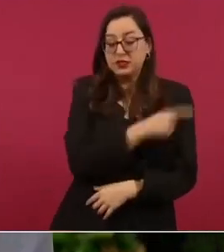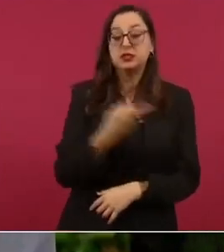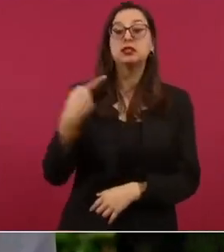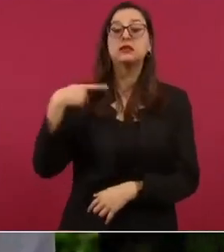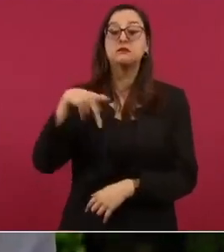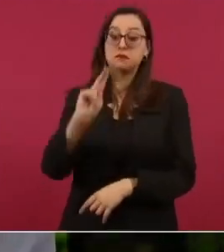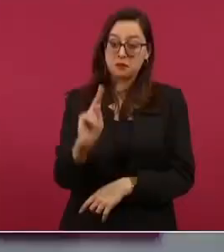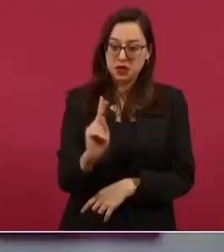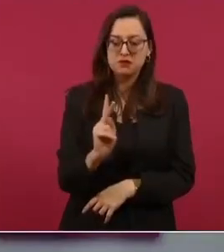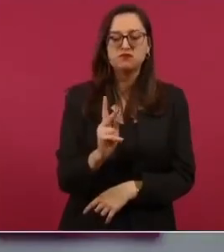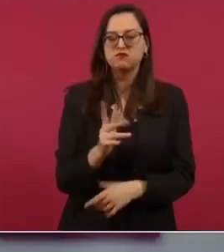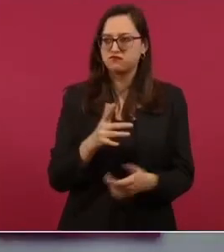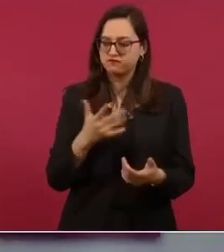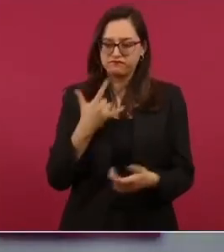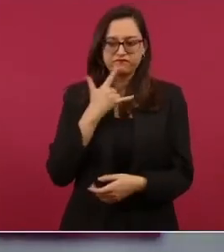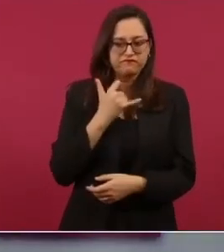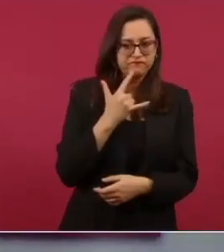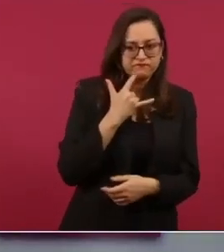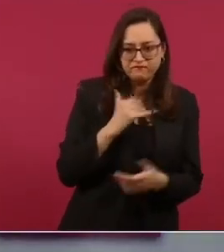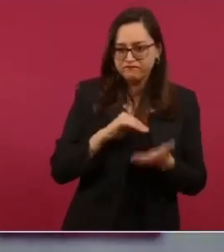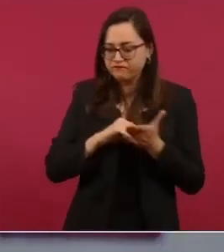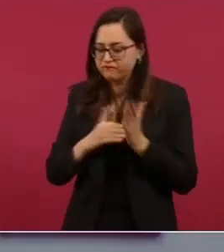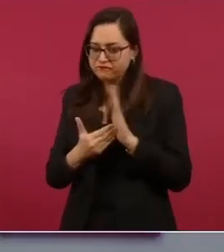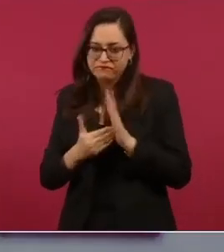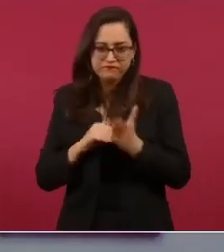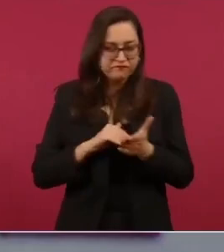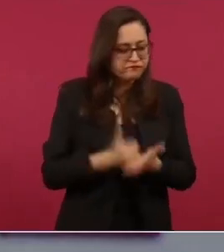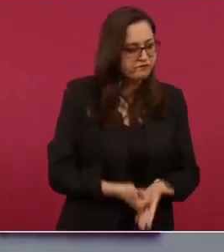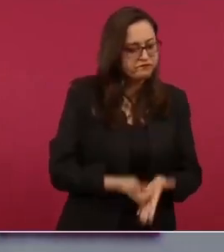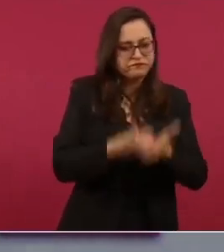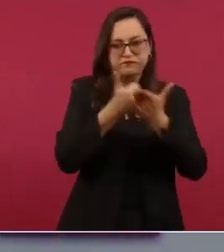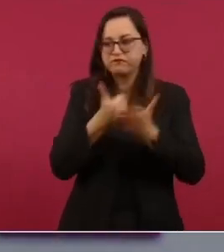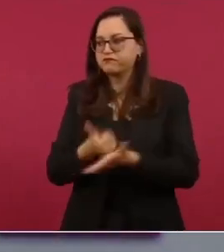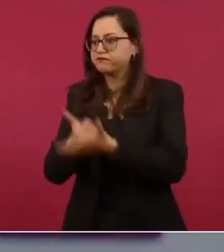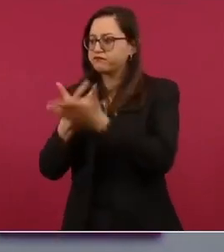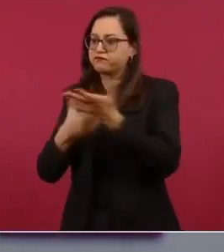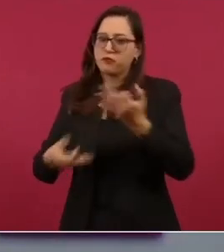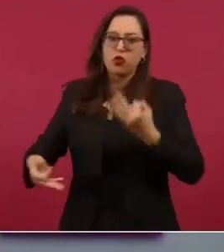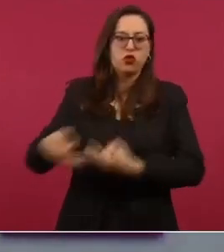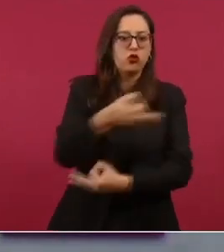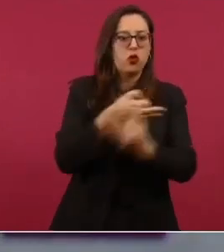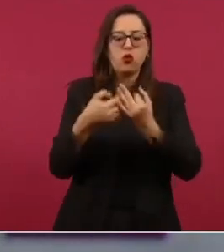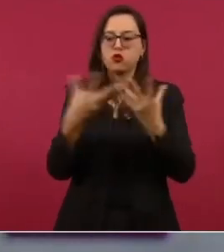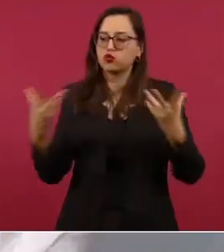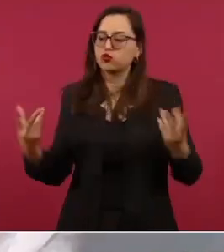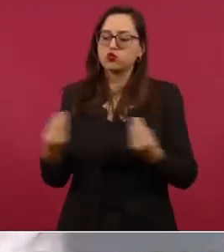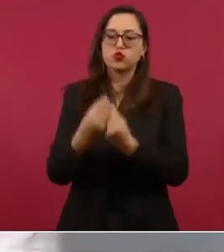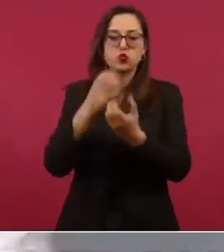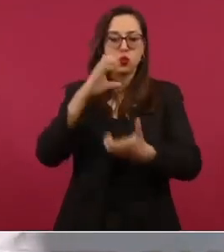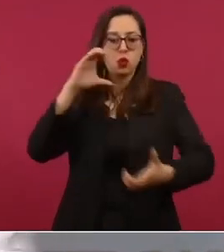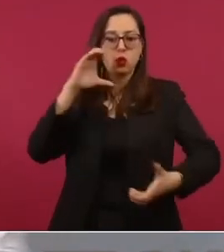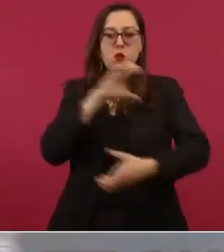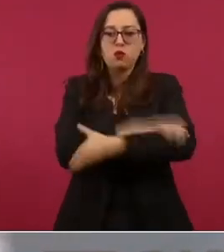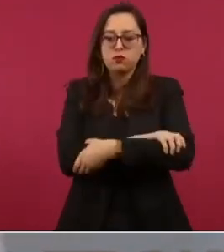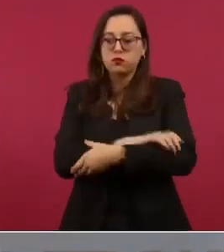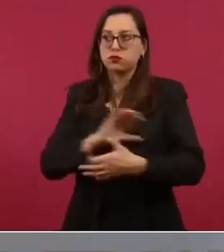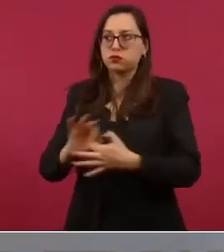solidaridad de nuestro pueblo de inicio